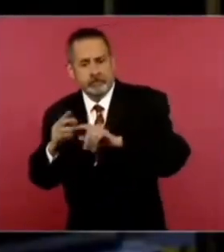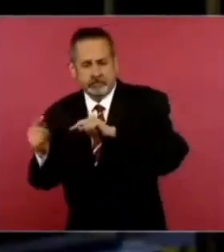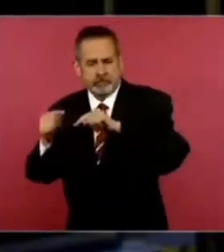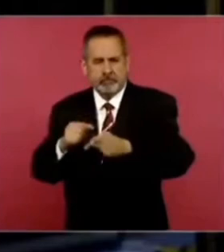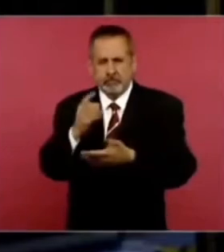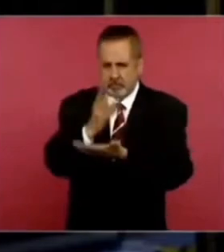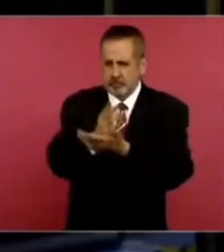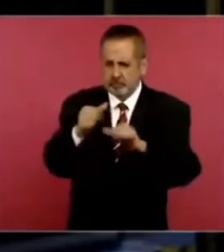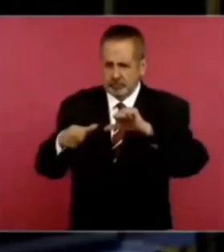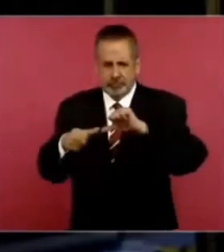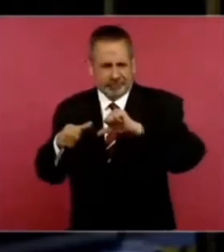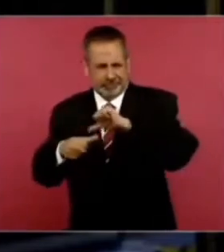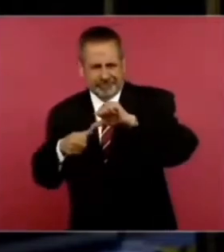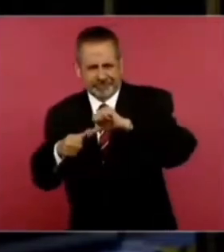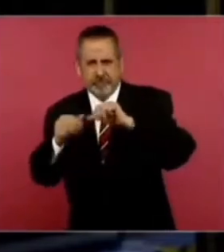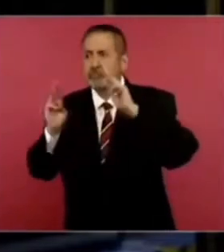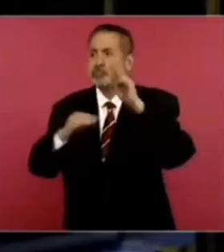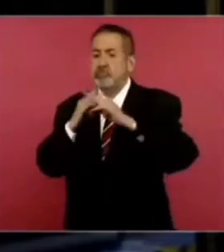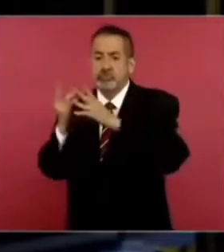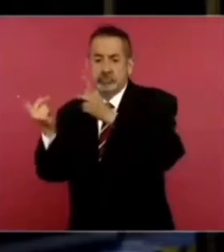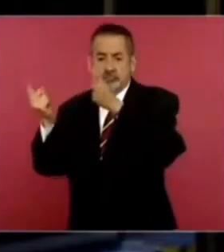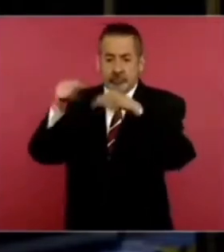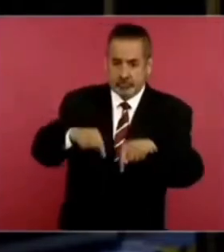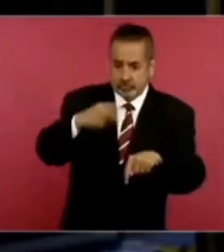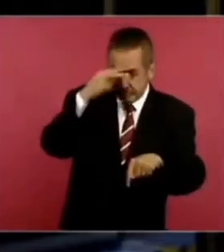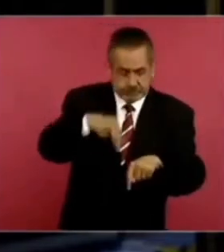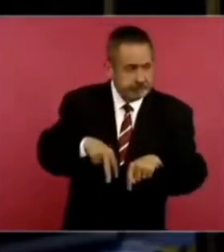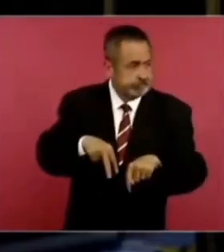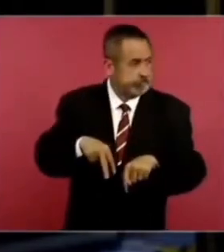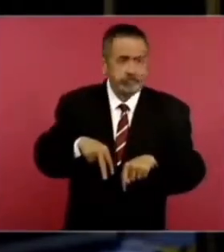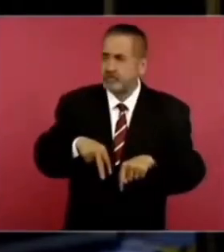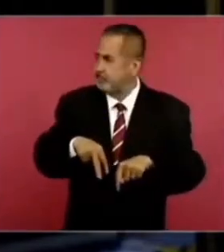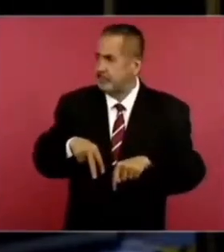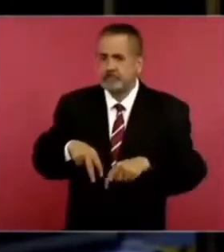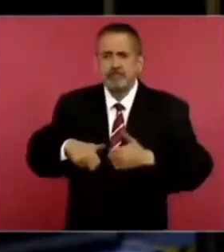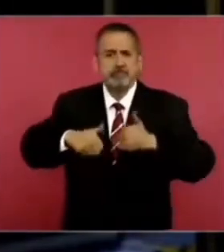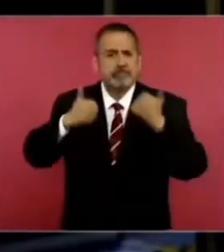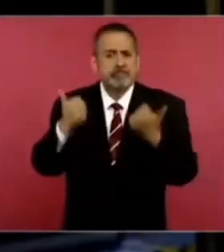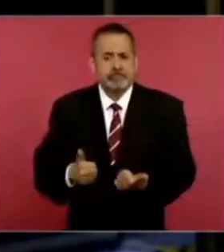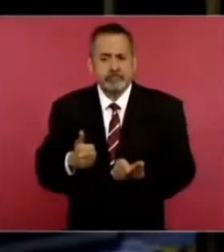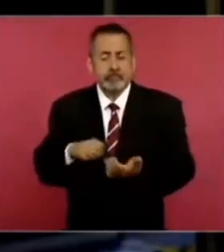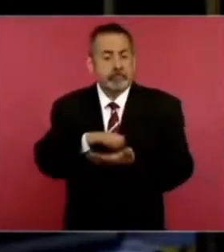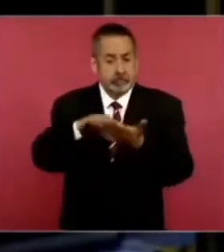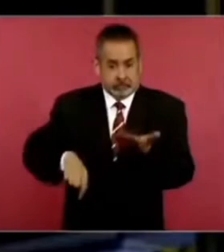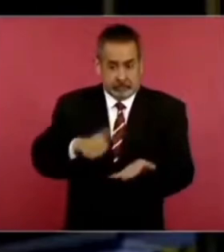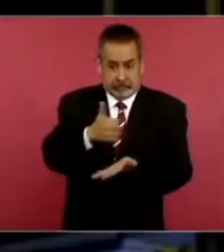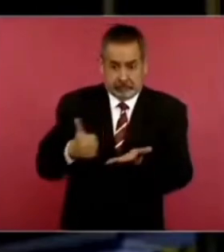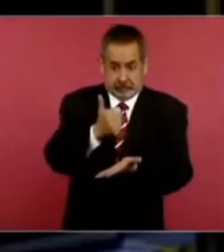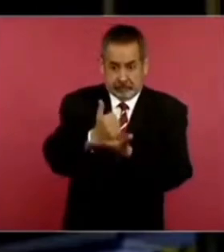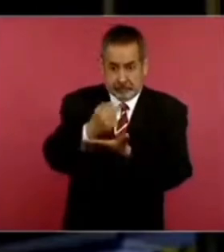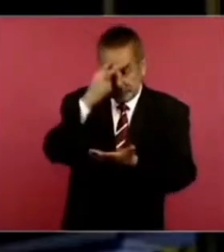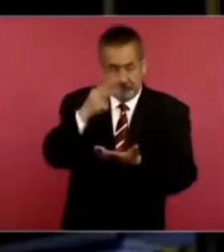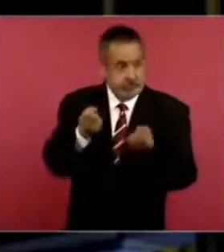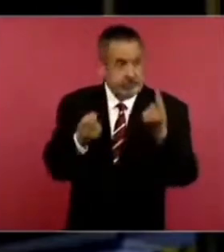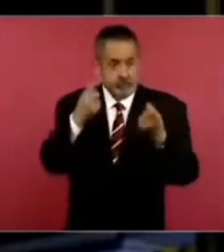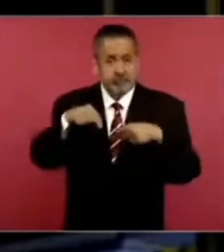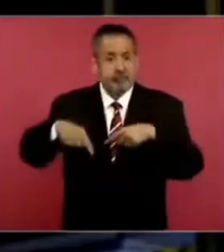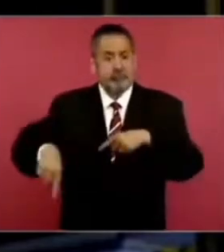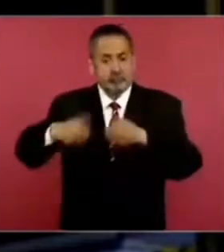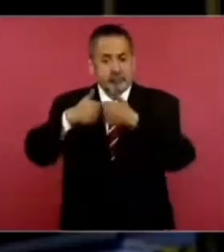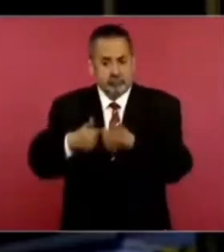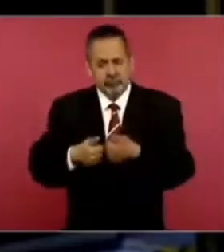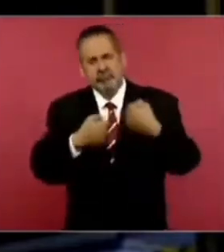Centroamérica, ya de otras partes del mundo y que cruzan México, se van quedando en diversas entidades. Por ejemplo, la Ciudad de México, entre otras, la zona